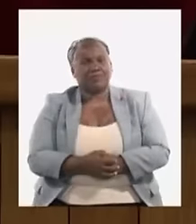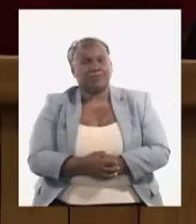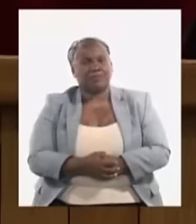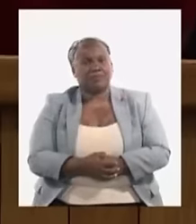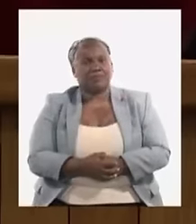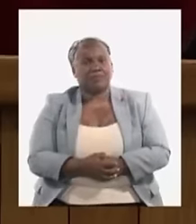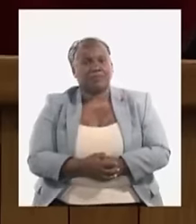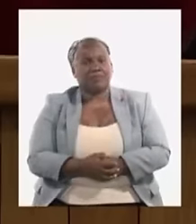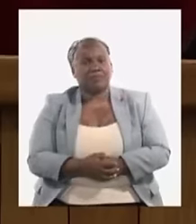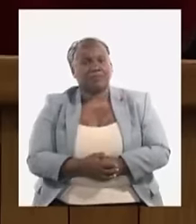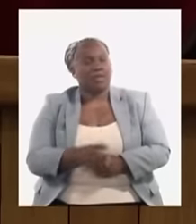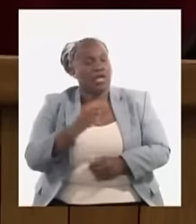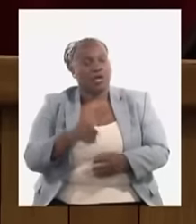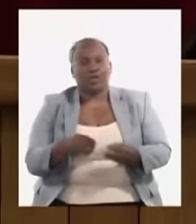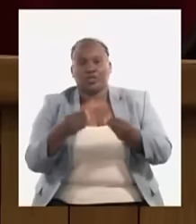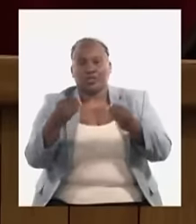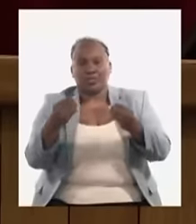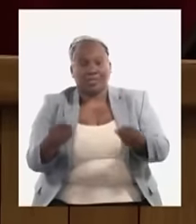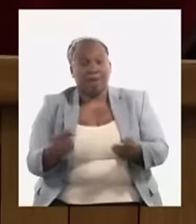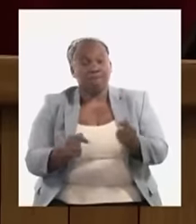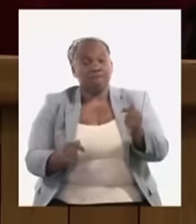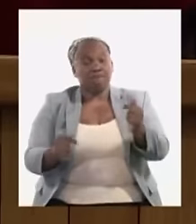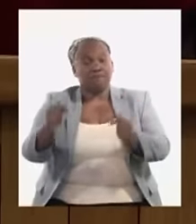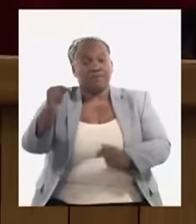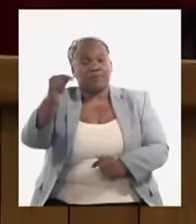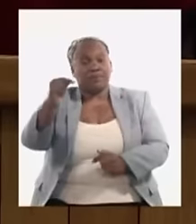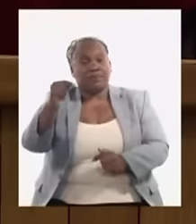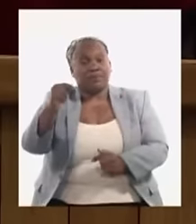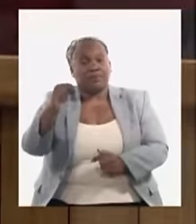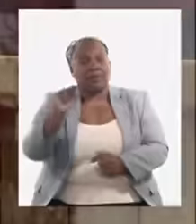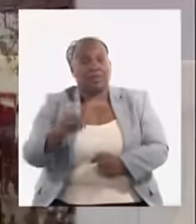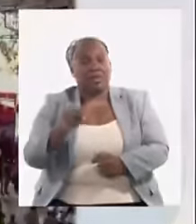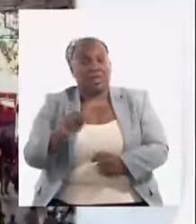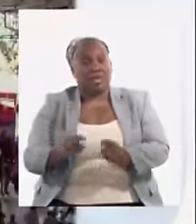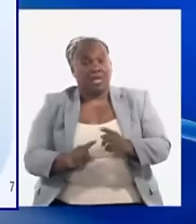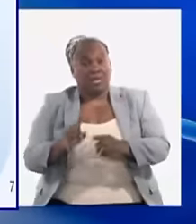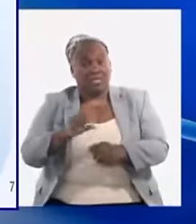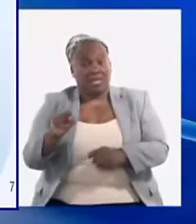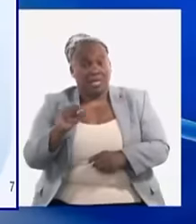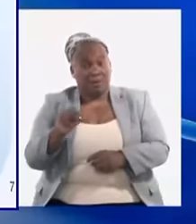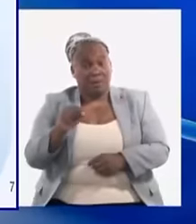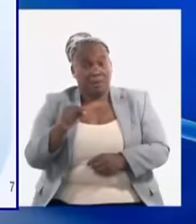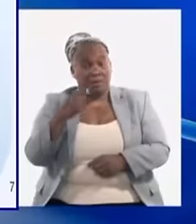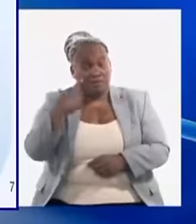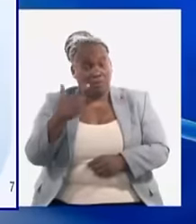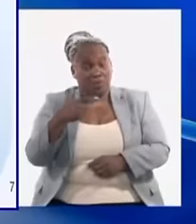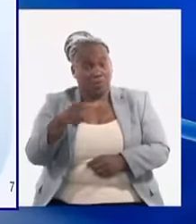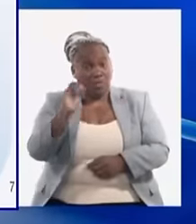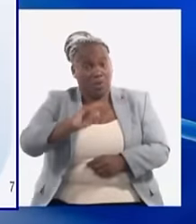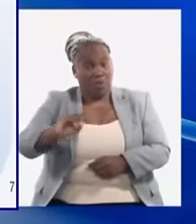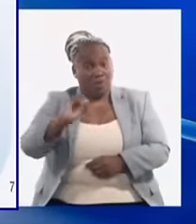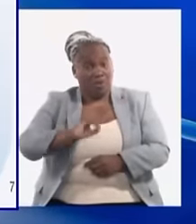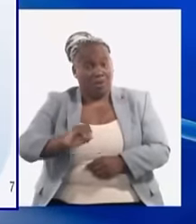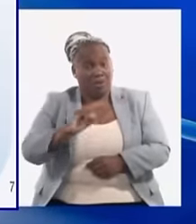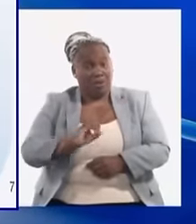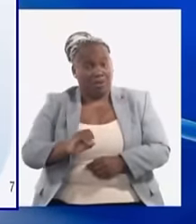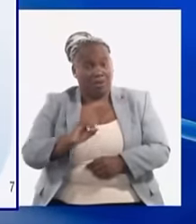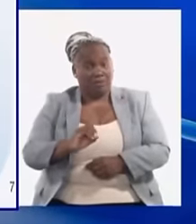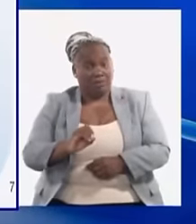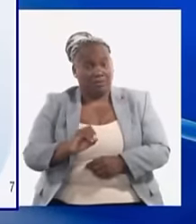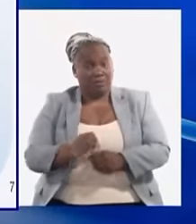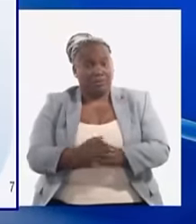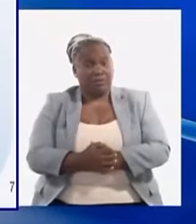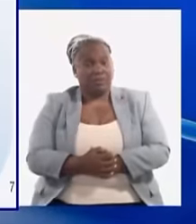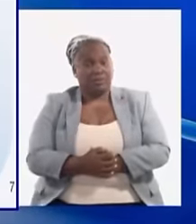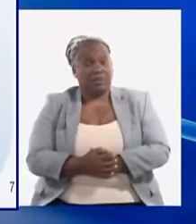No se brinda la prioridad que en este tema se requiere por parte de los organismos globales y sectoriales,